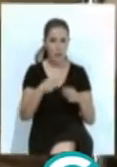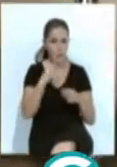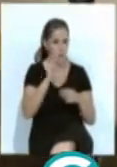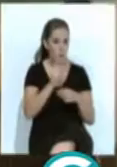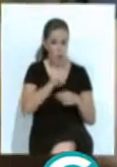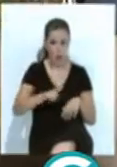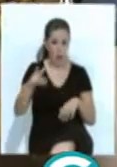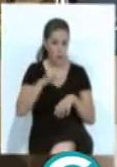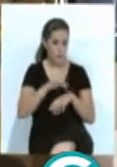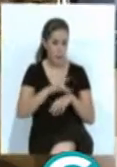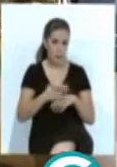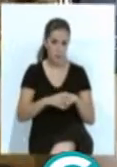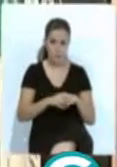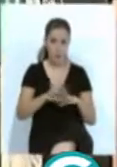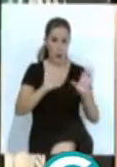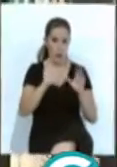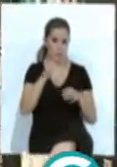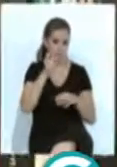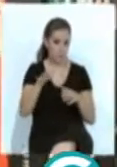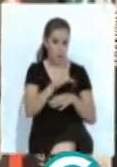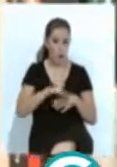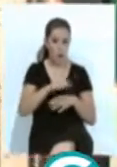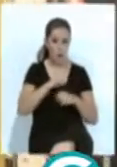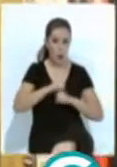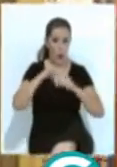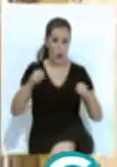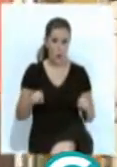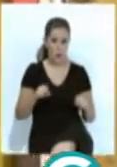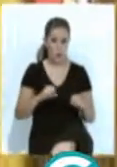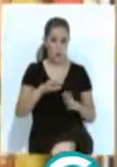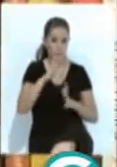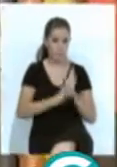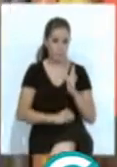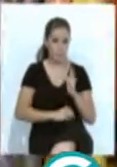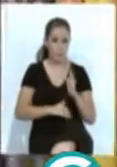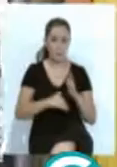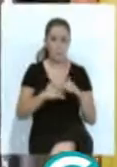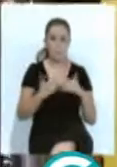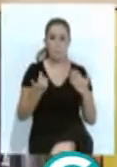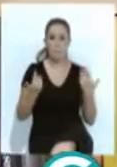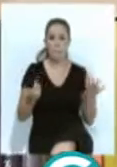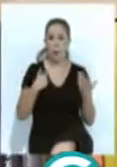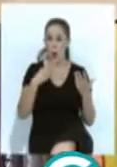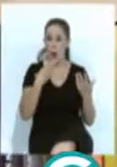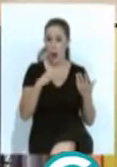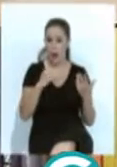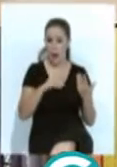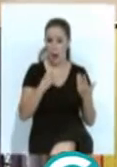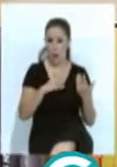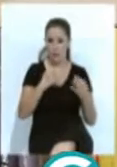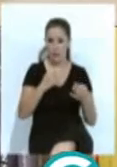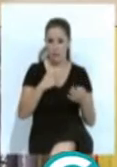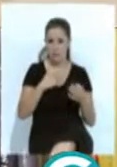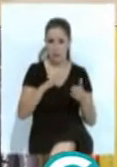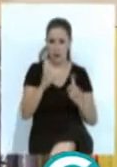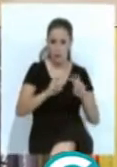enfermedad. Realmente entre la población adulta se está disminuyendo, pero sin embargo los adolescentes buscan siempre lo